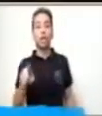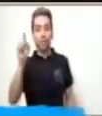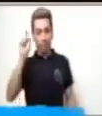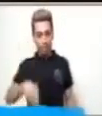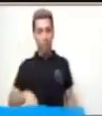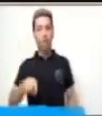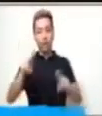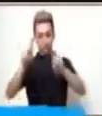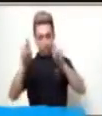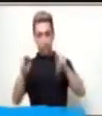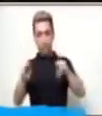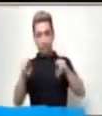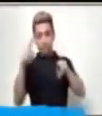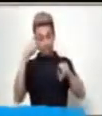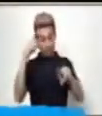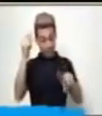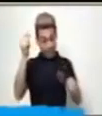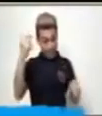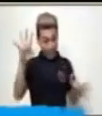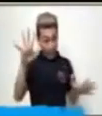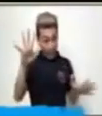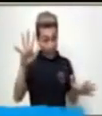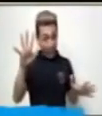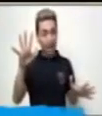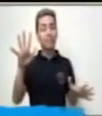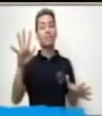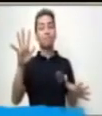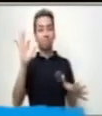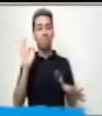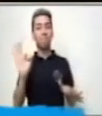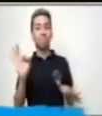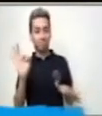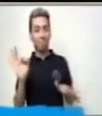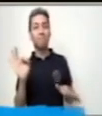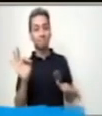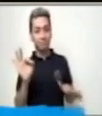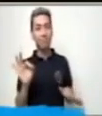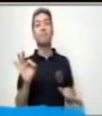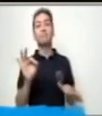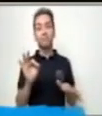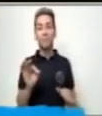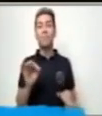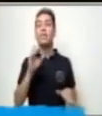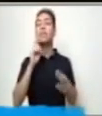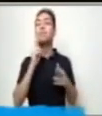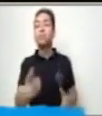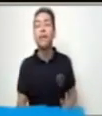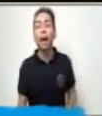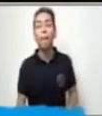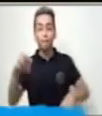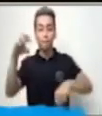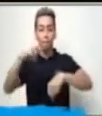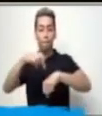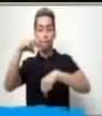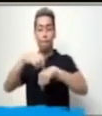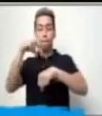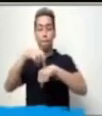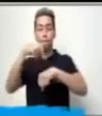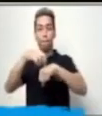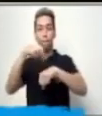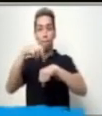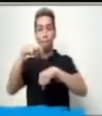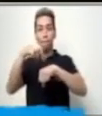¿Ya lo adivinaste? Muy bien. Es la papa. Te felicito.